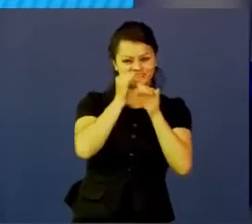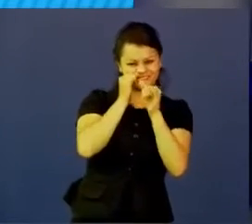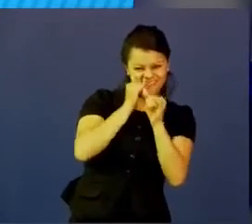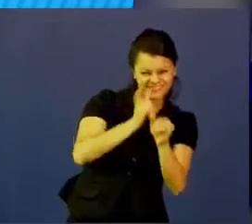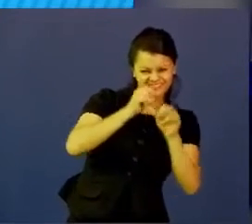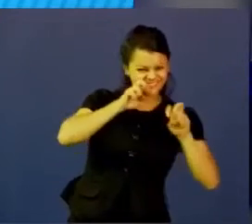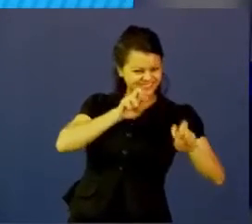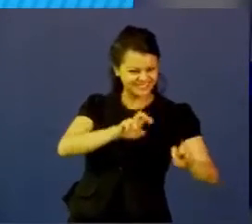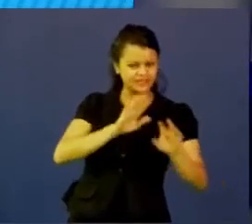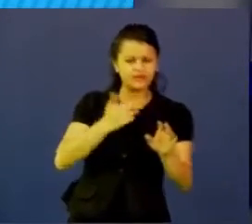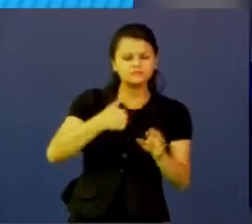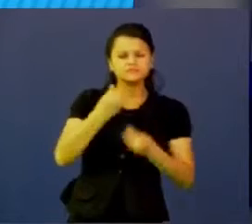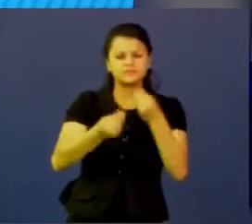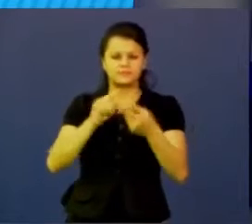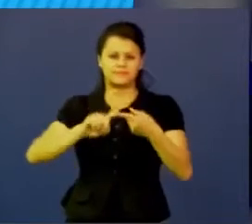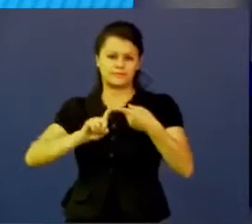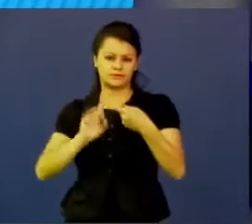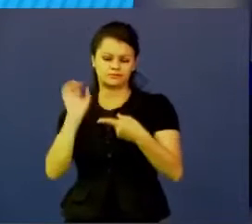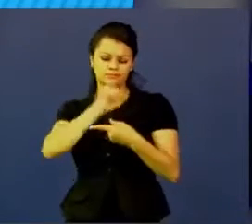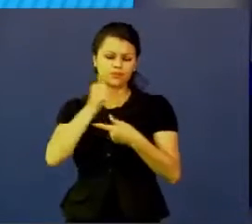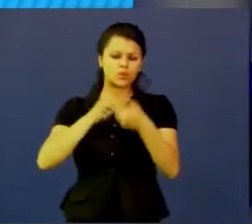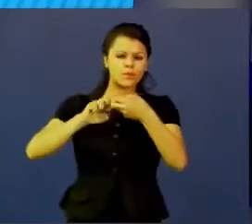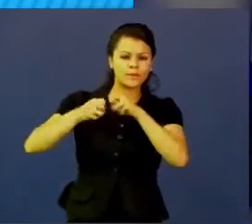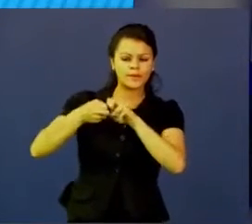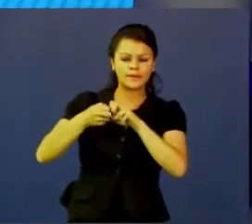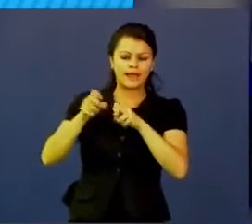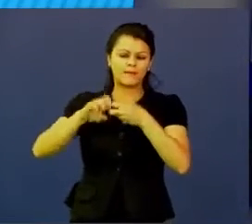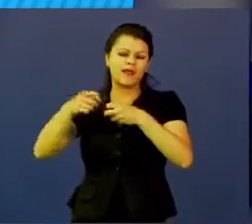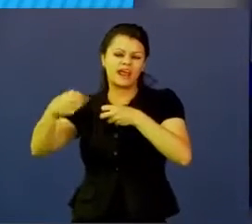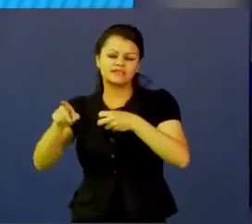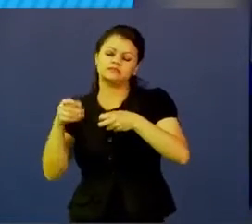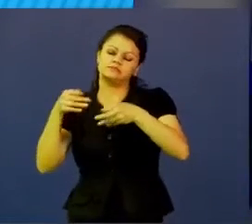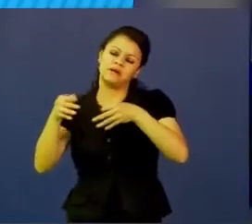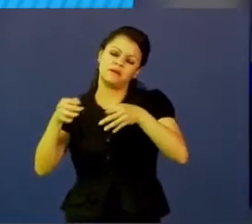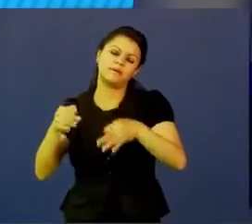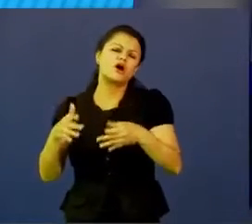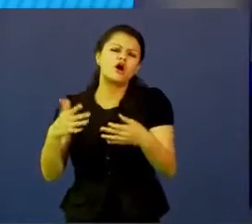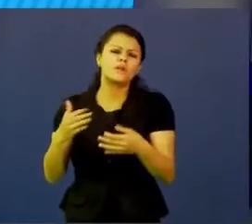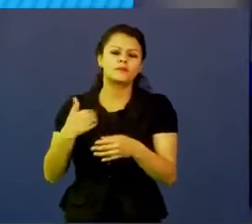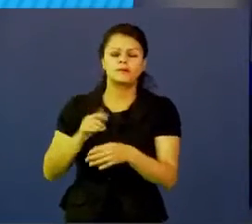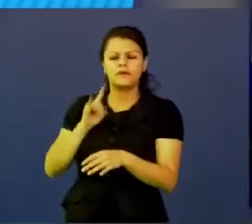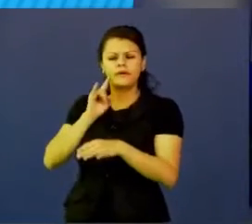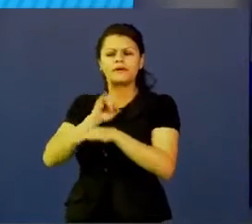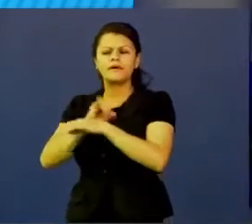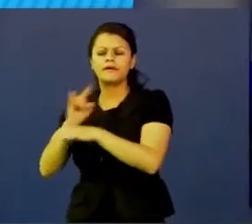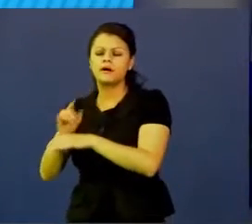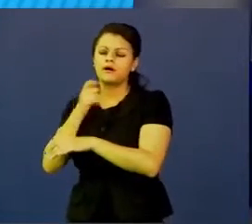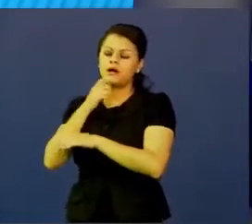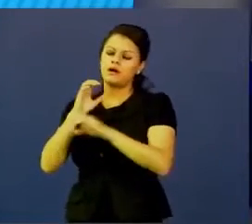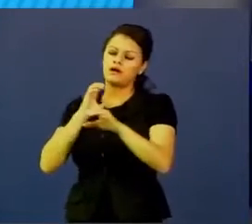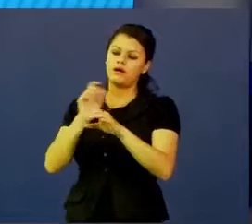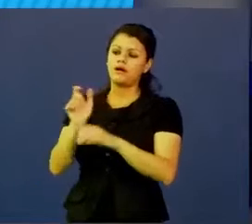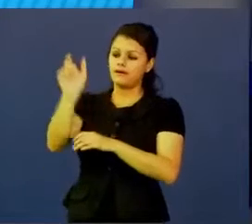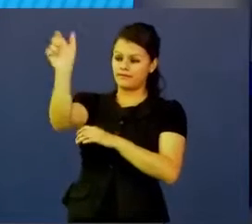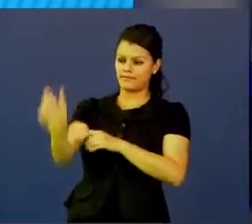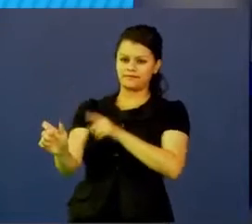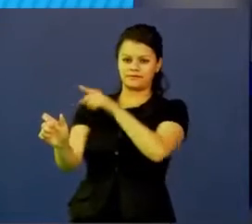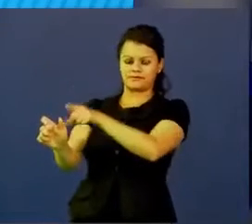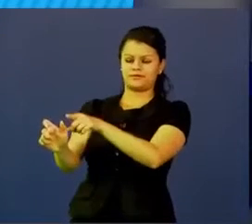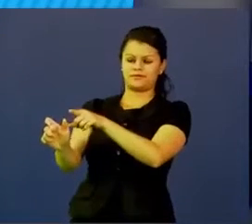definimos el problema observando, entendiendo, comunicándonos con ese usuario, recordemos que el usuario es el centro